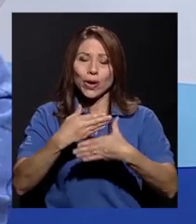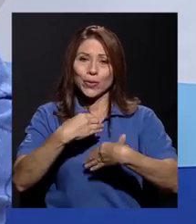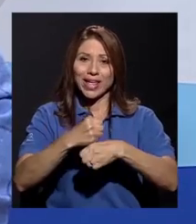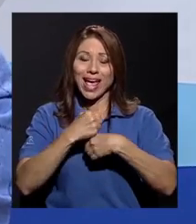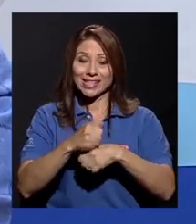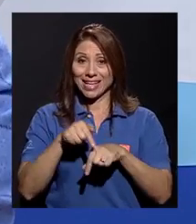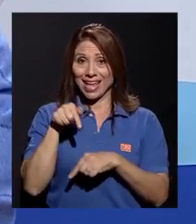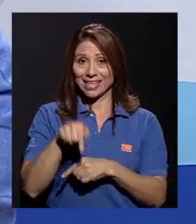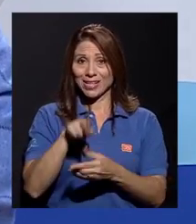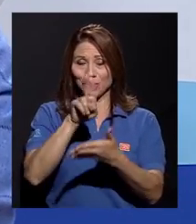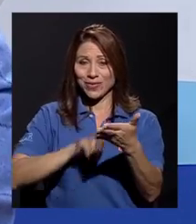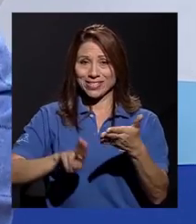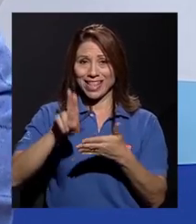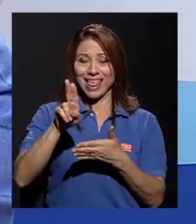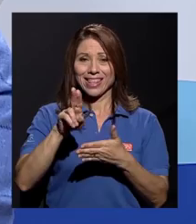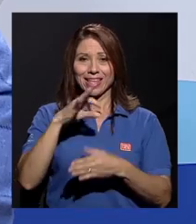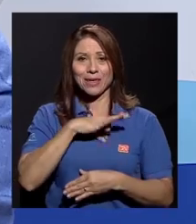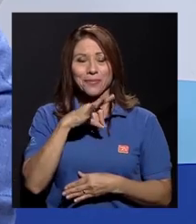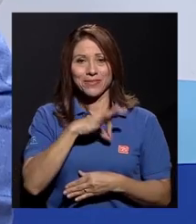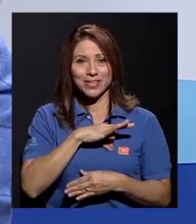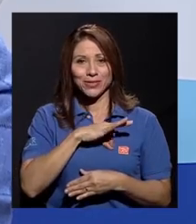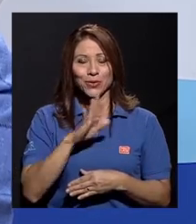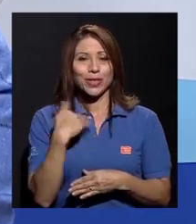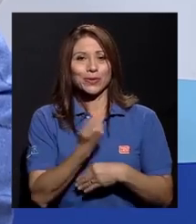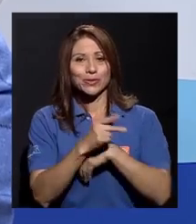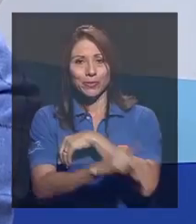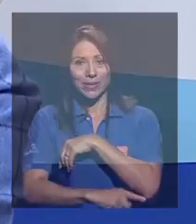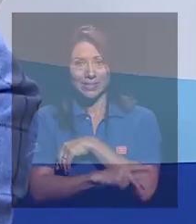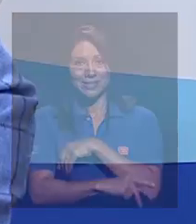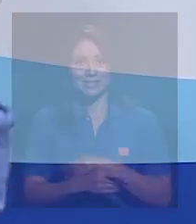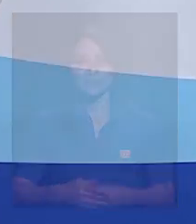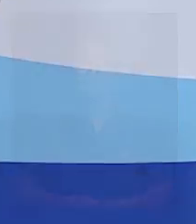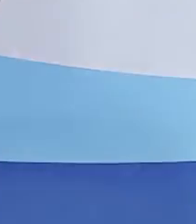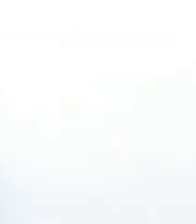hace esta universidad en beneficio de nuestro país.